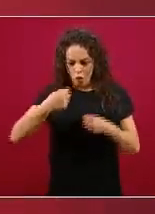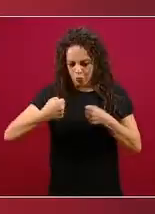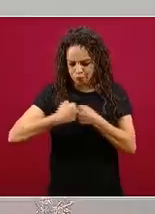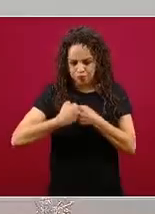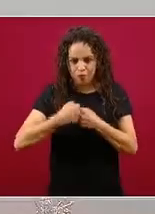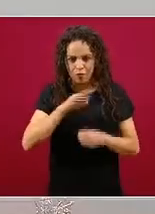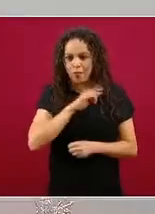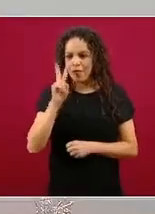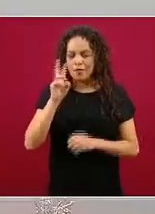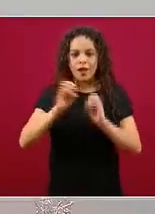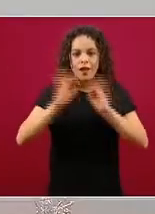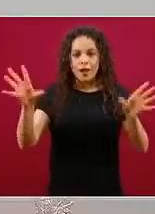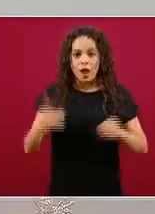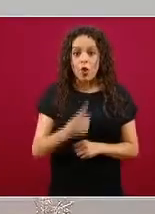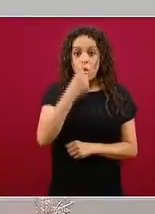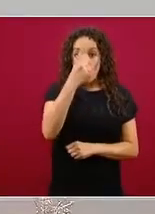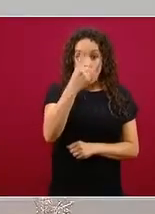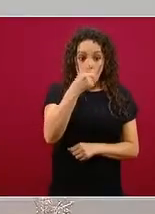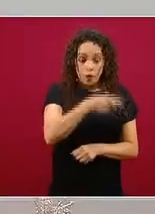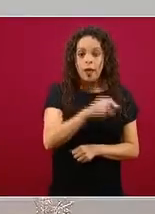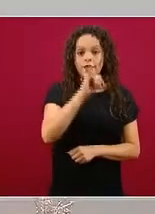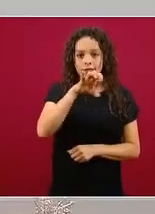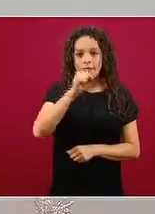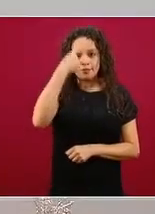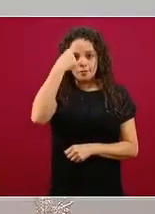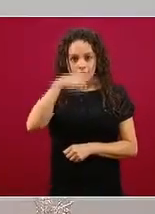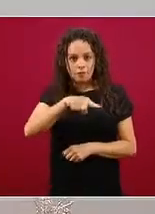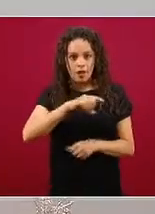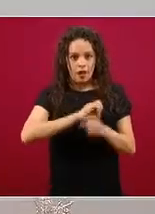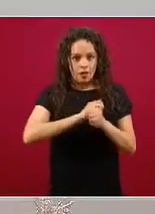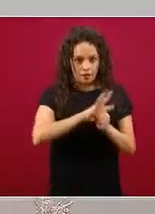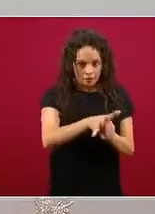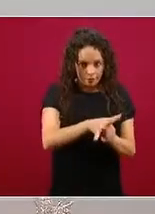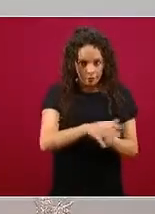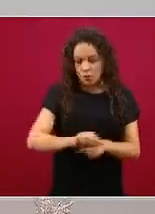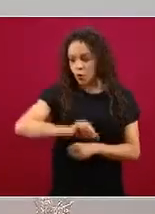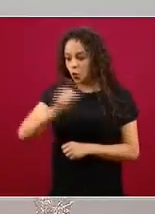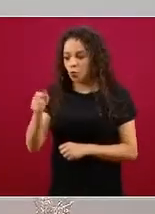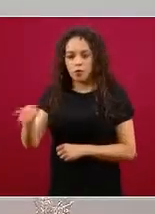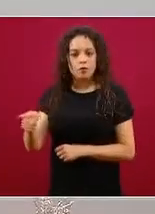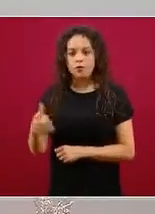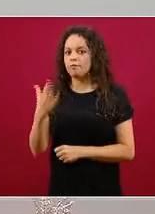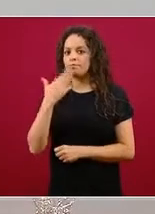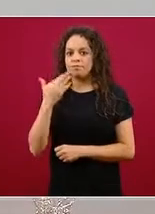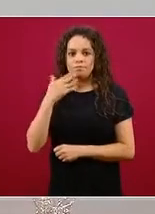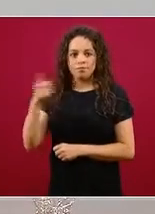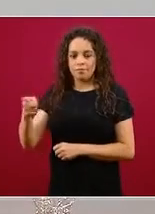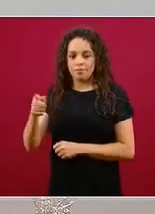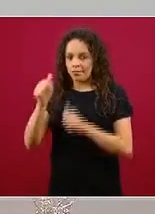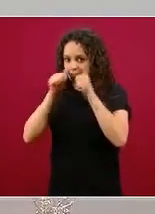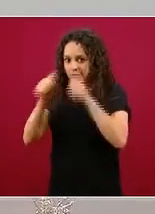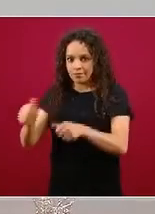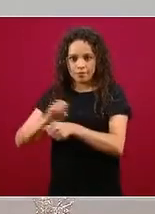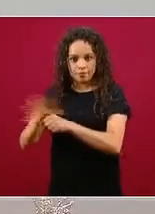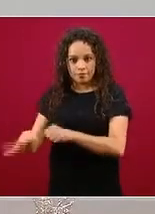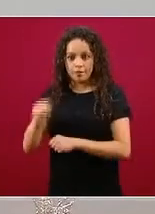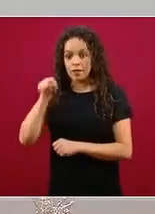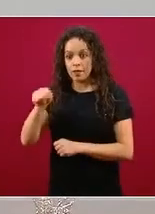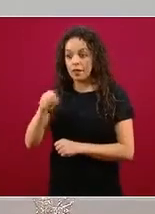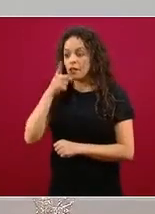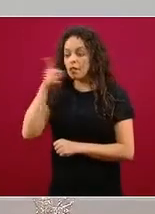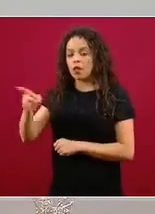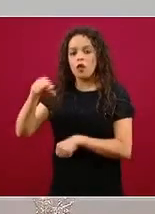Cuando toco el no COVID, me dice aquí que es el hospital doctor